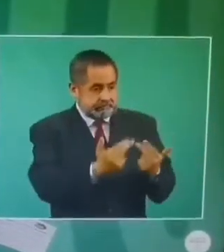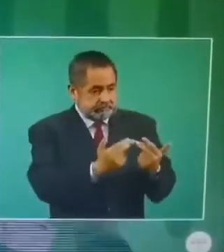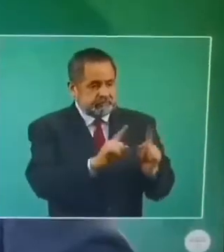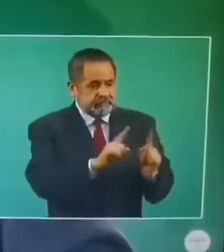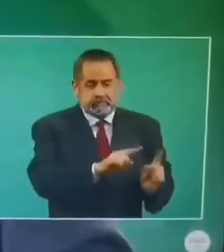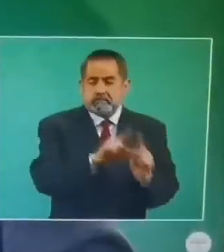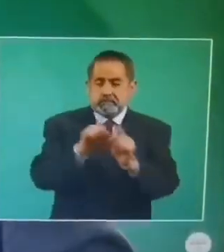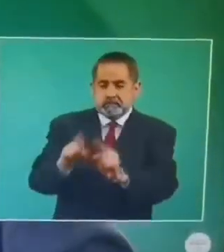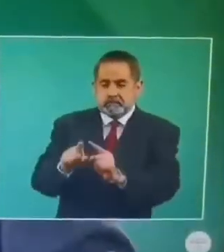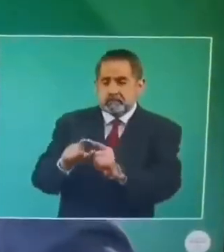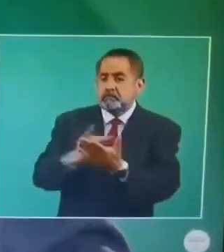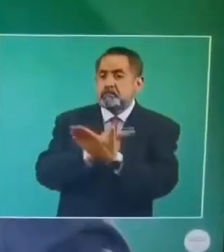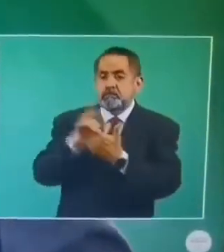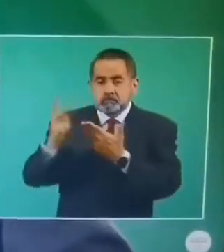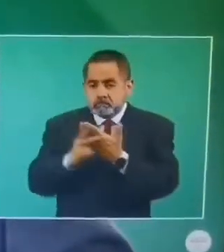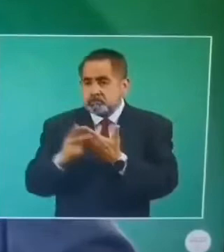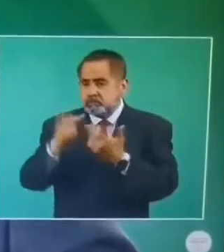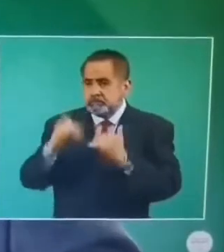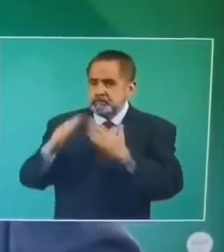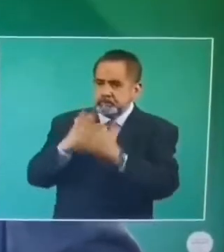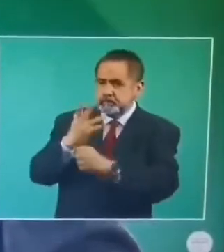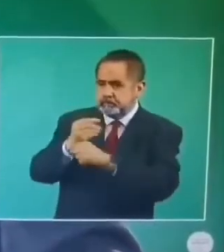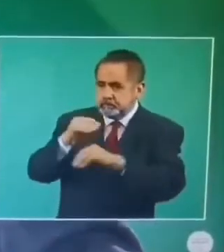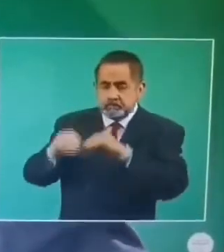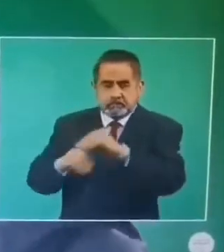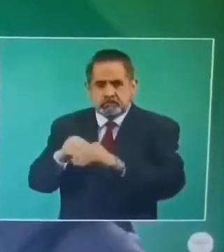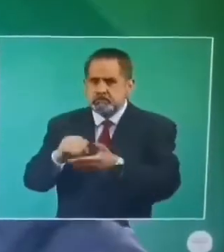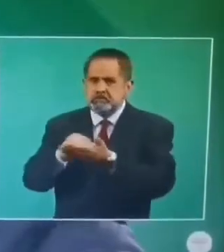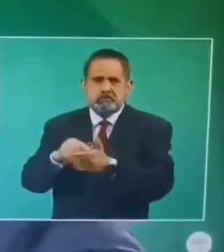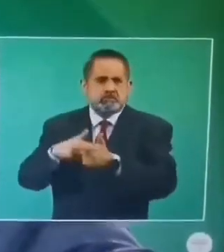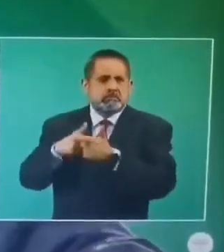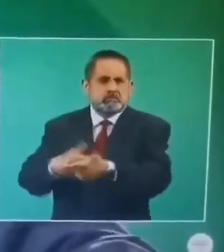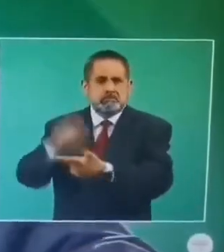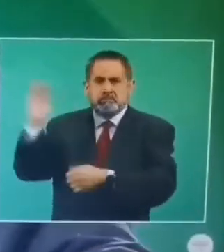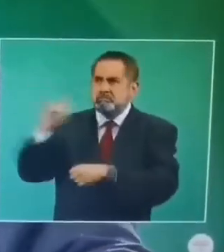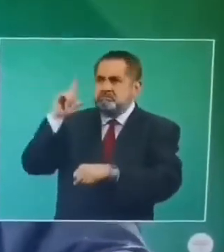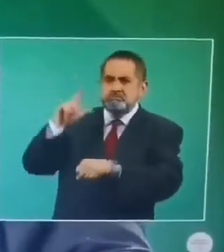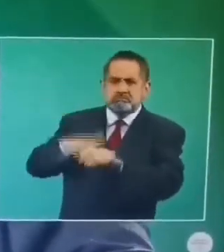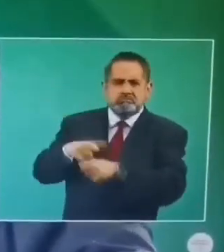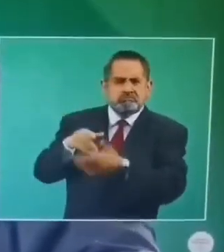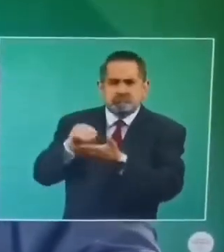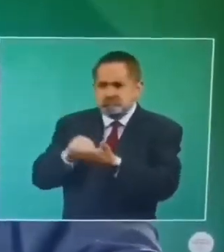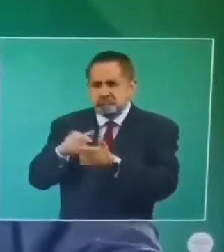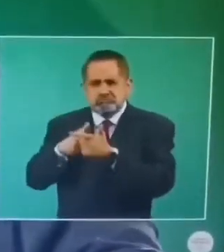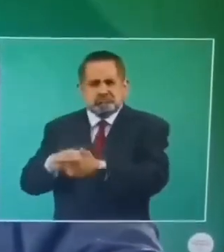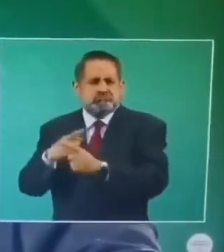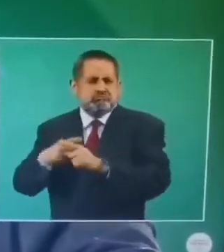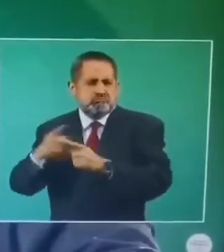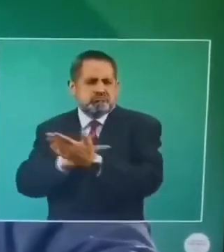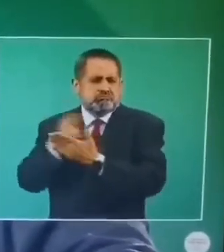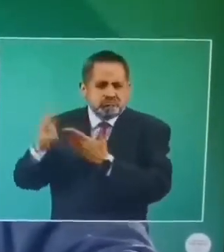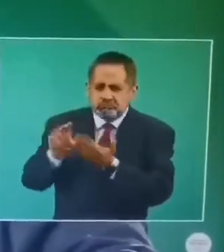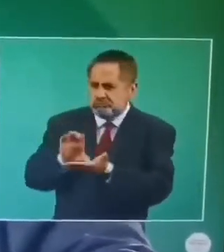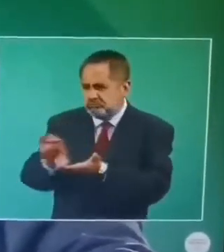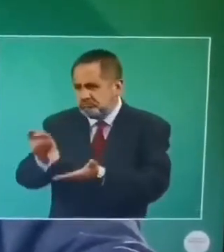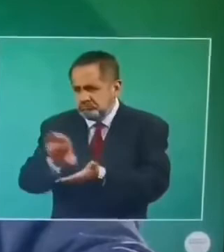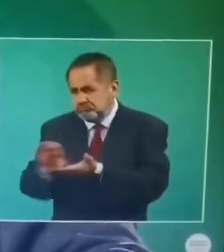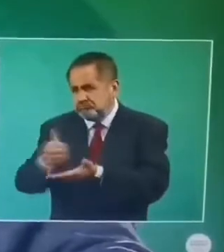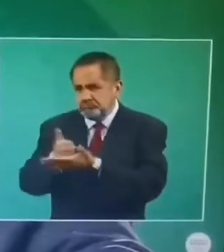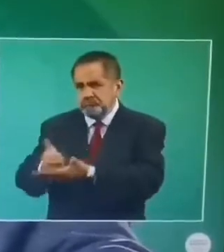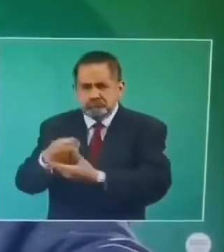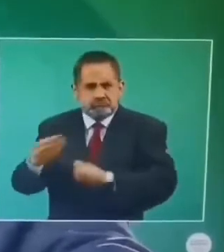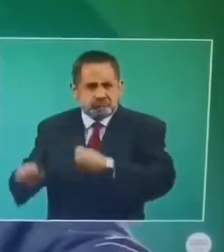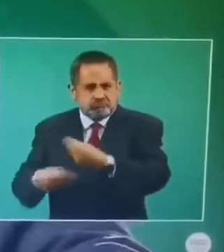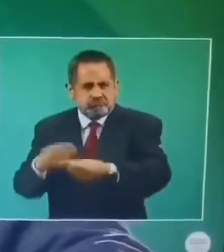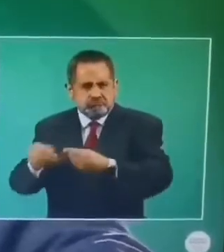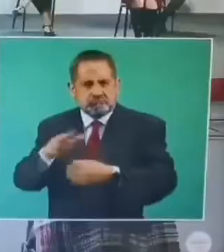y otra cosa son los programas de vivienda, que permanentemente la federación, a través de diferentes fondos, lleva a